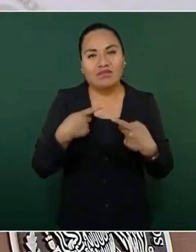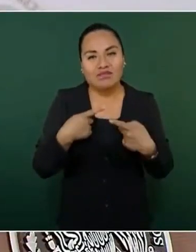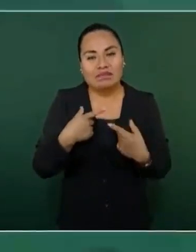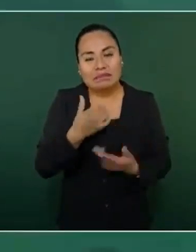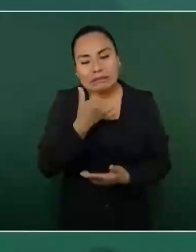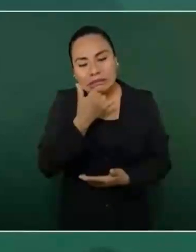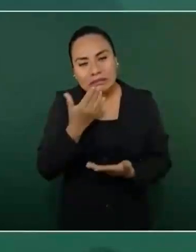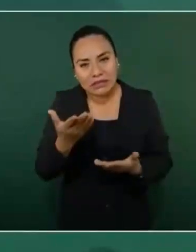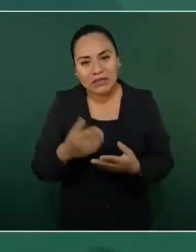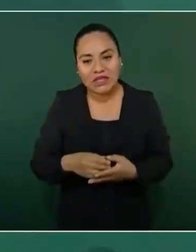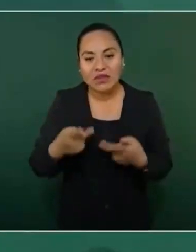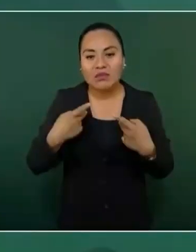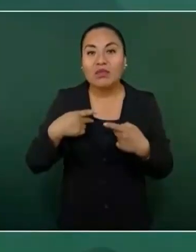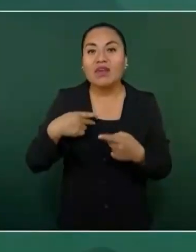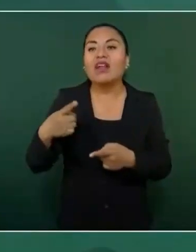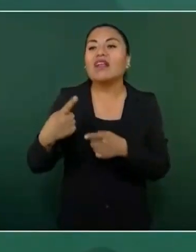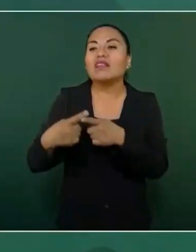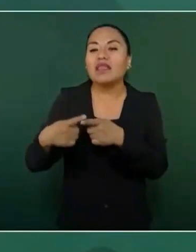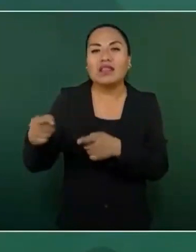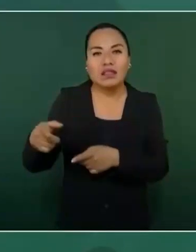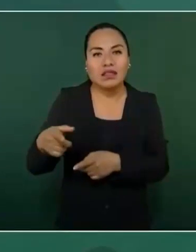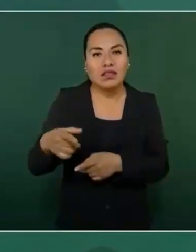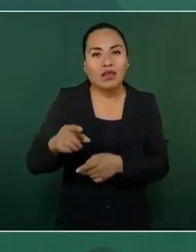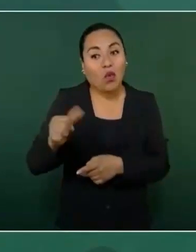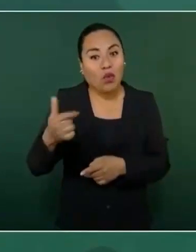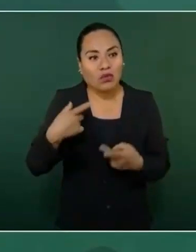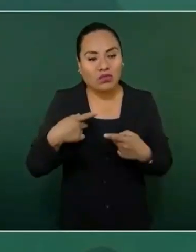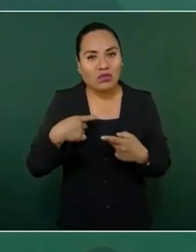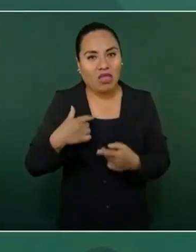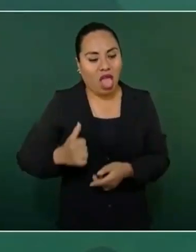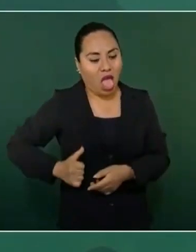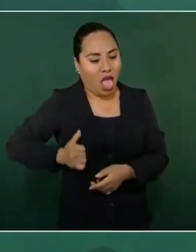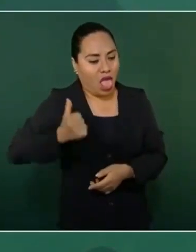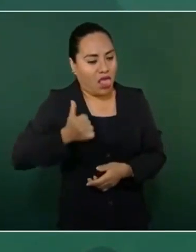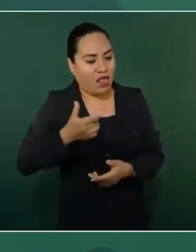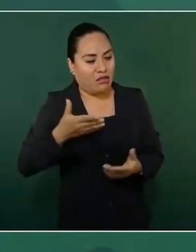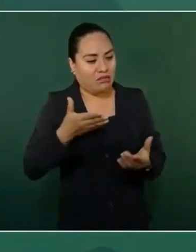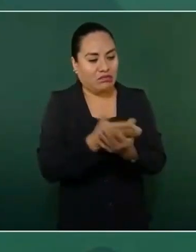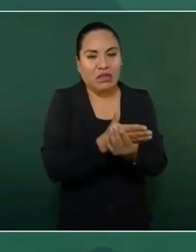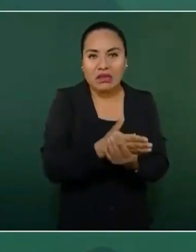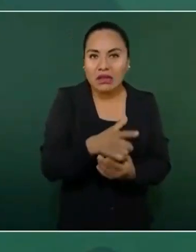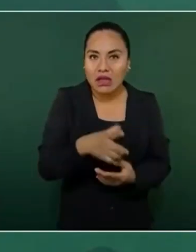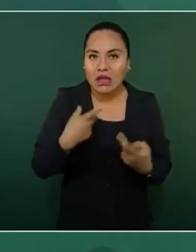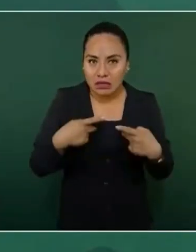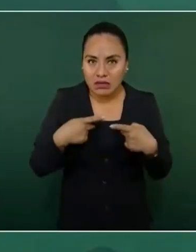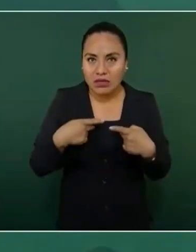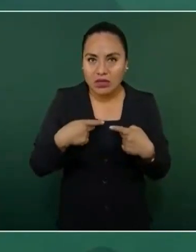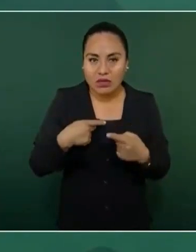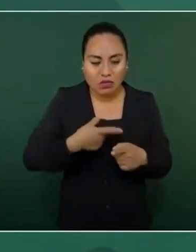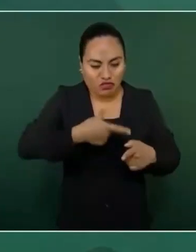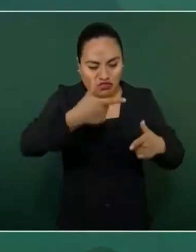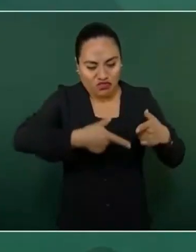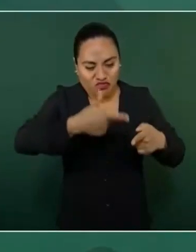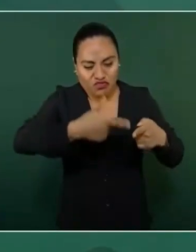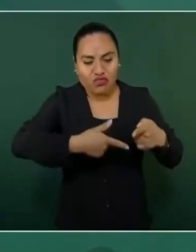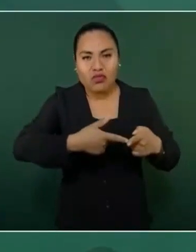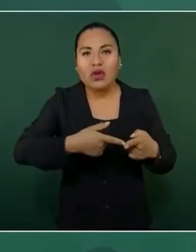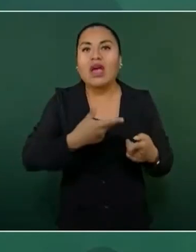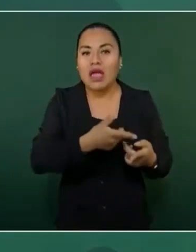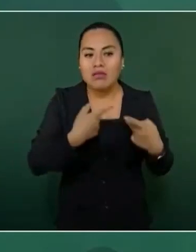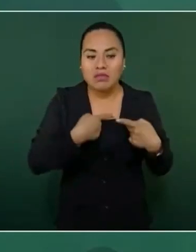soldadores, se los están llevando a Estados Unidos,